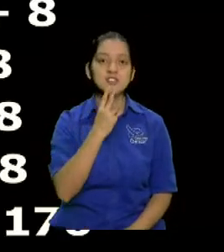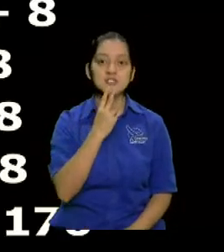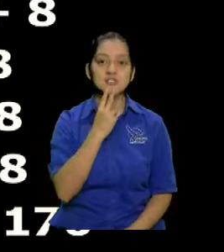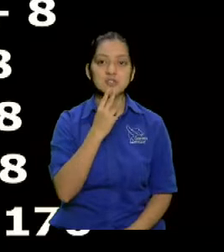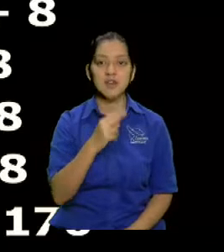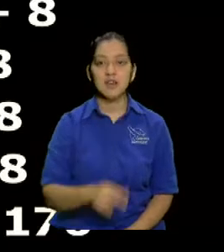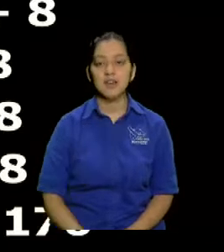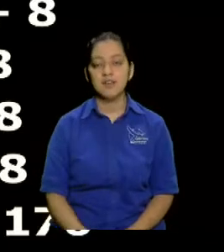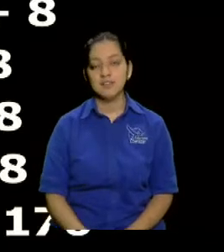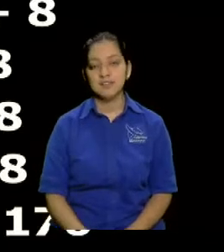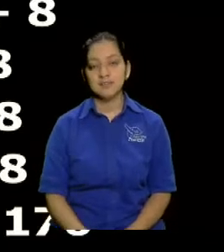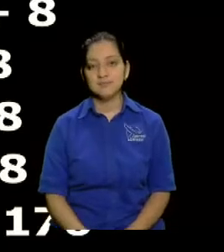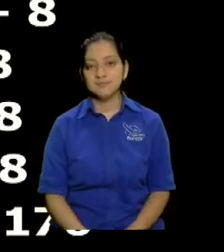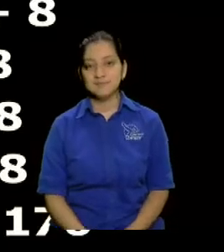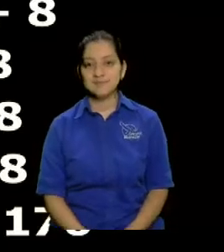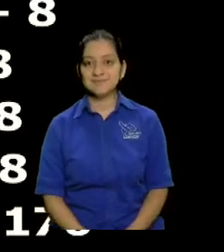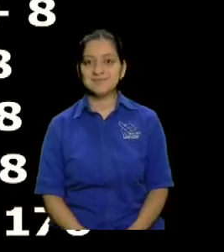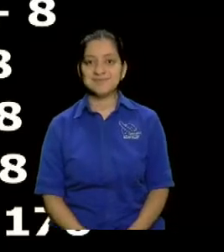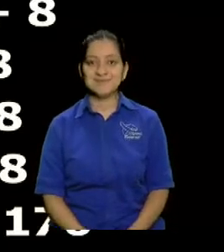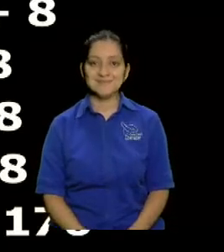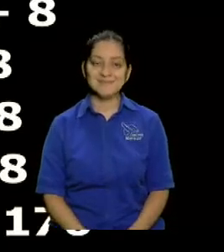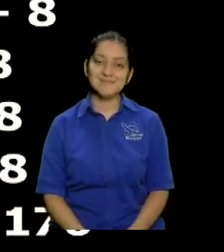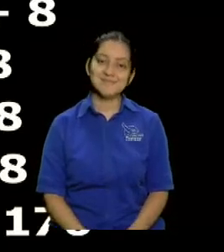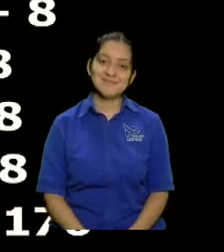Ahorita todos a buscar la Resh. La Resh.